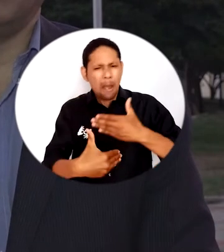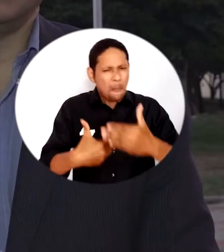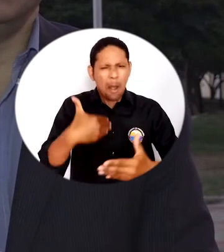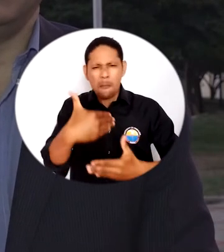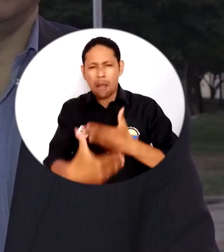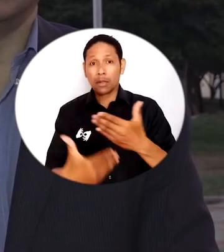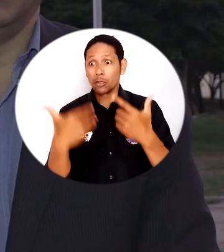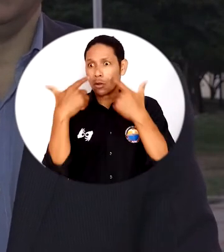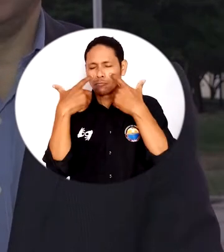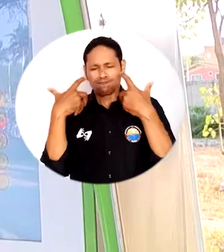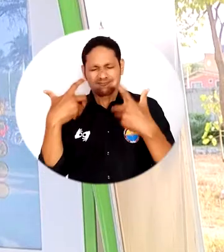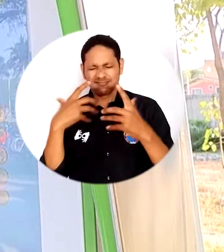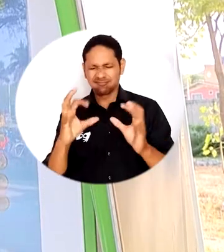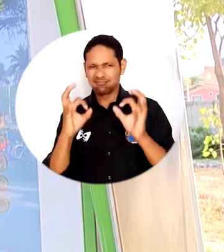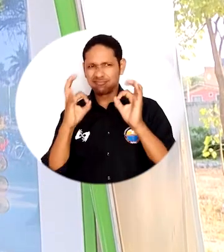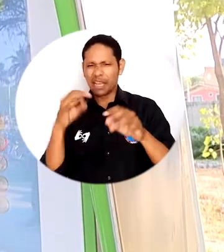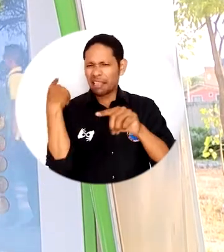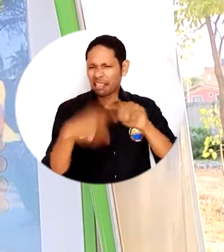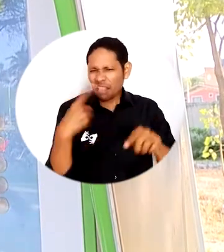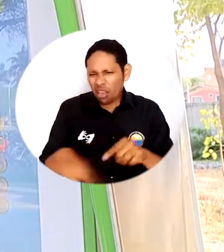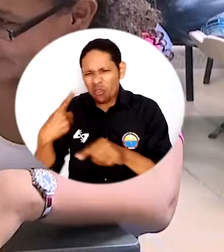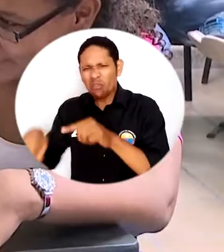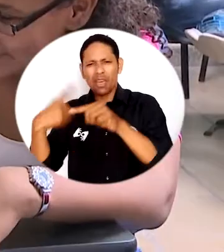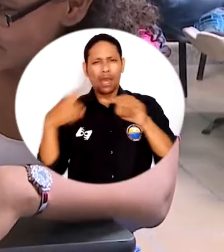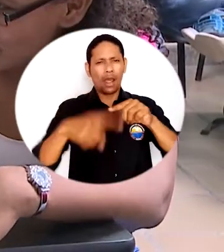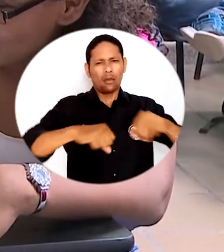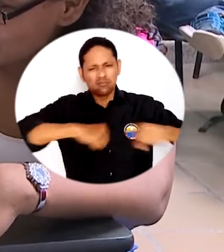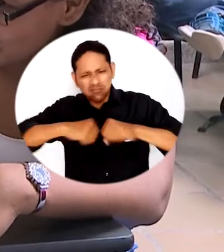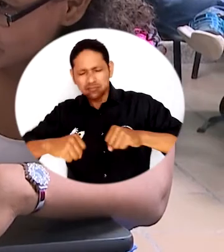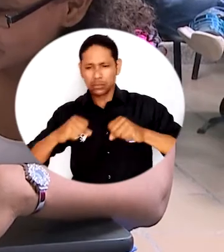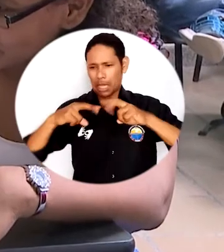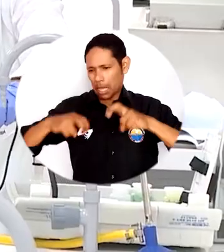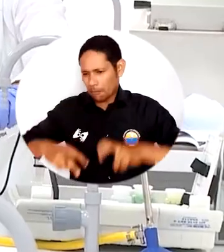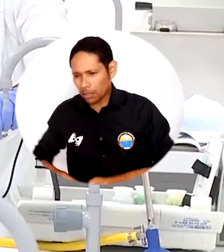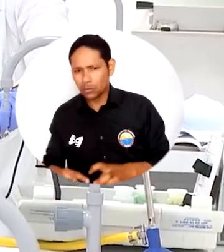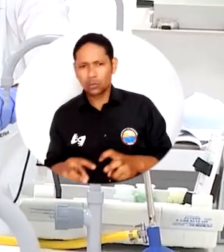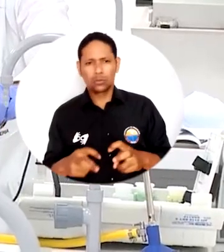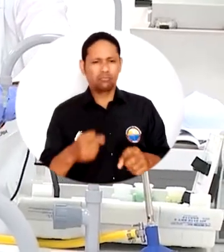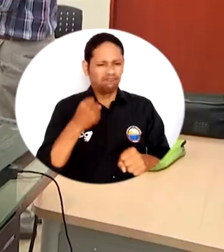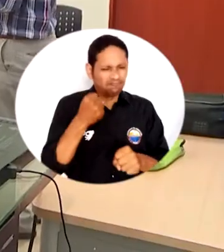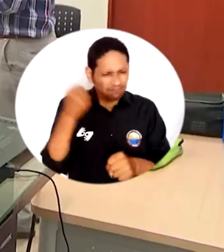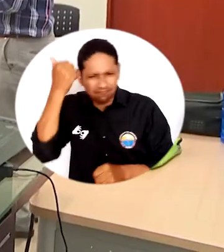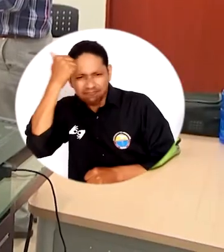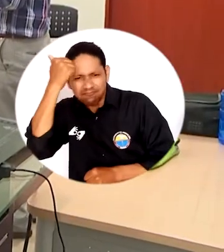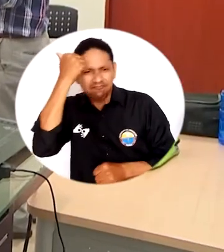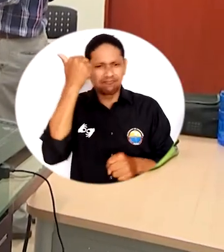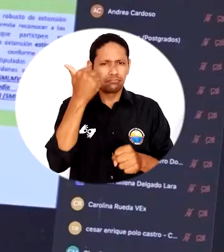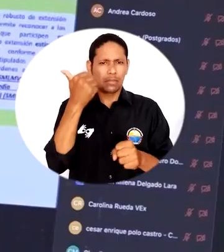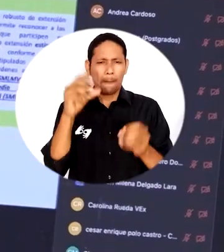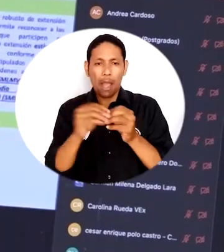sido capaces de avanzar de manera significativa en cada una de nuestras tareas misionales, en investigación, en docencia,